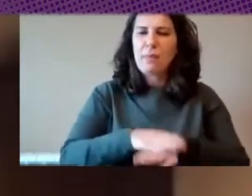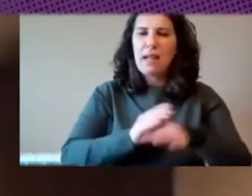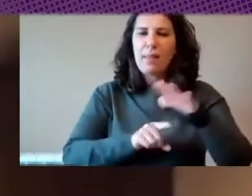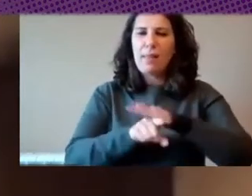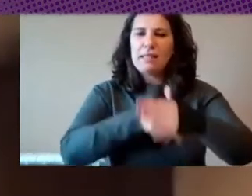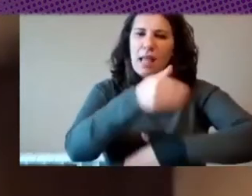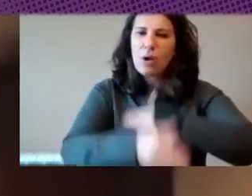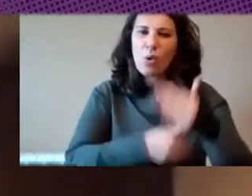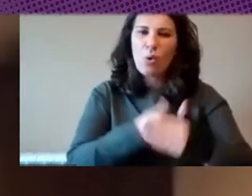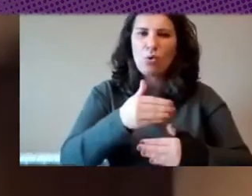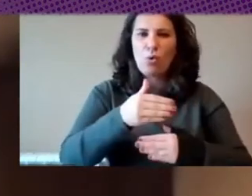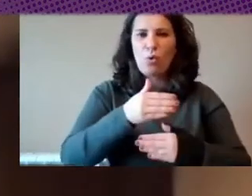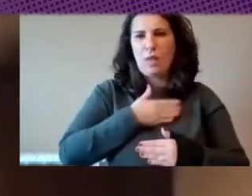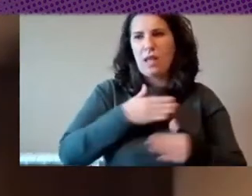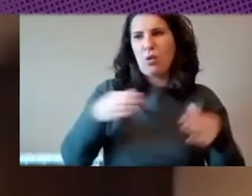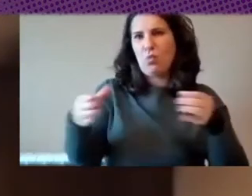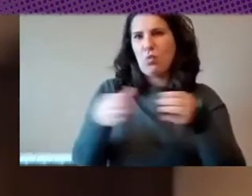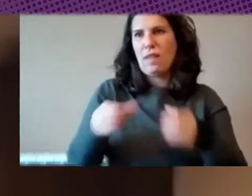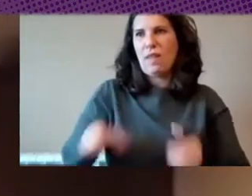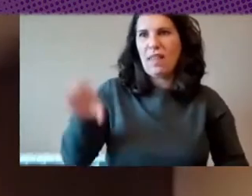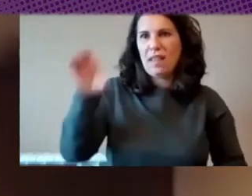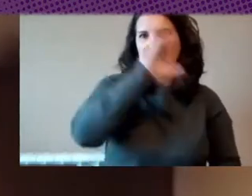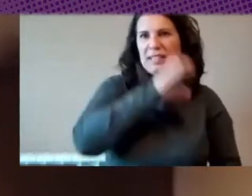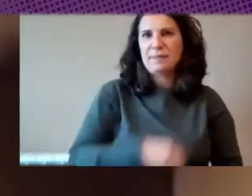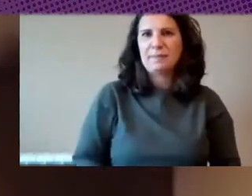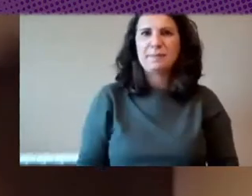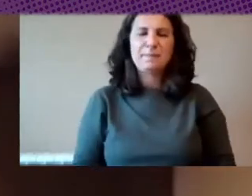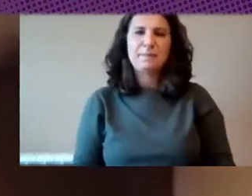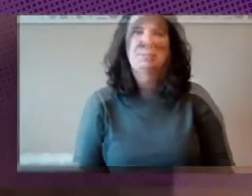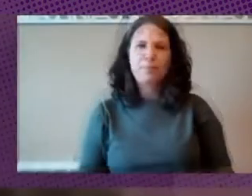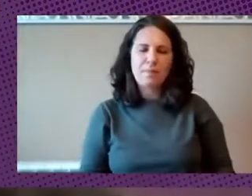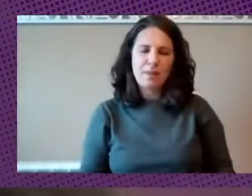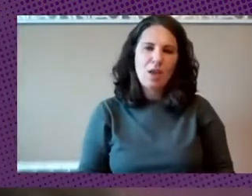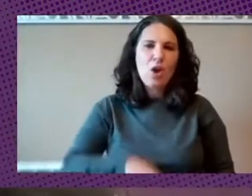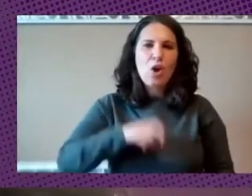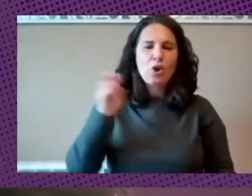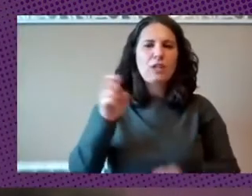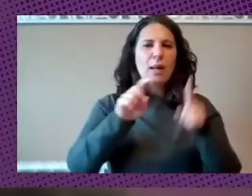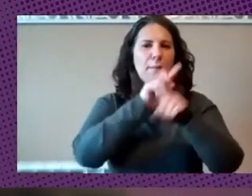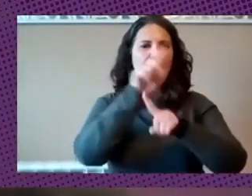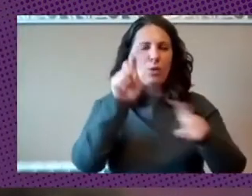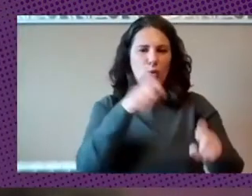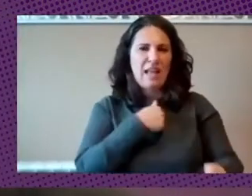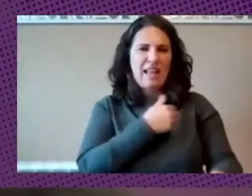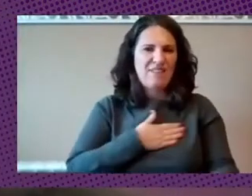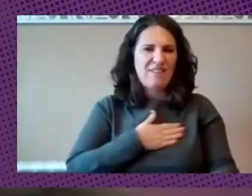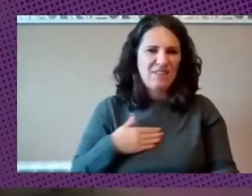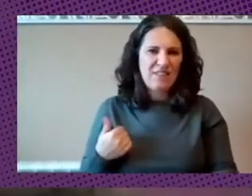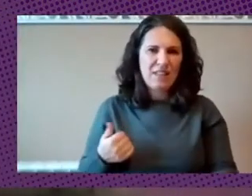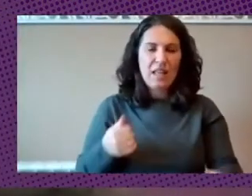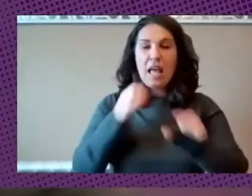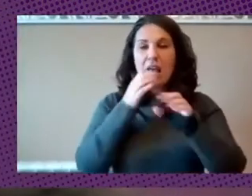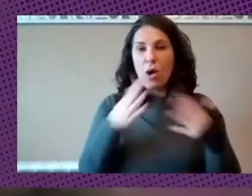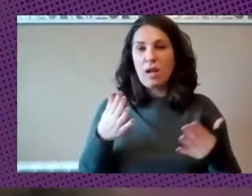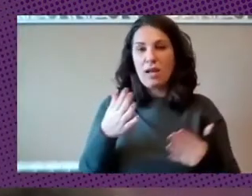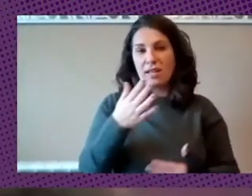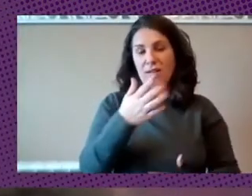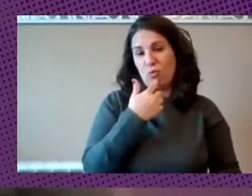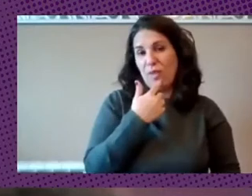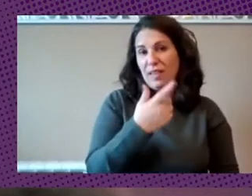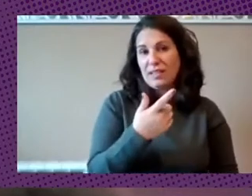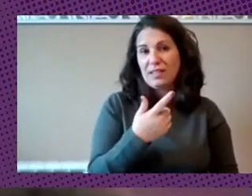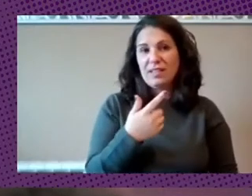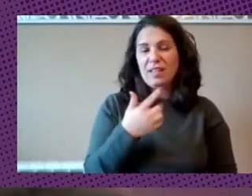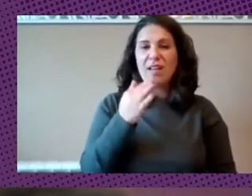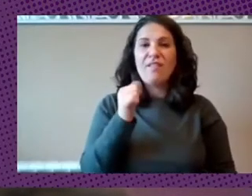para nuestras comunidades Otra de las preguntas que te quería hacer Andrés ahora que encima las mencionas es sobre las